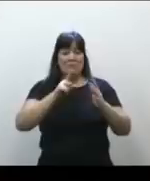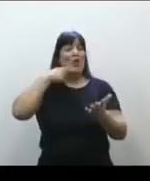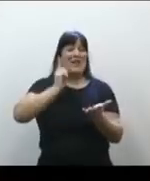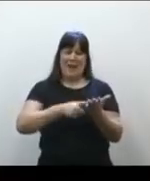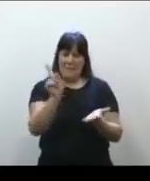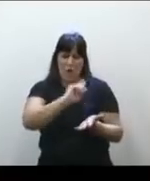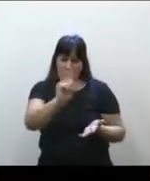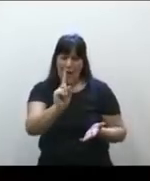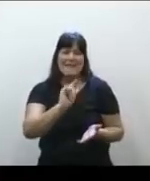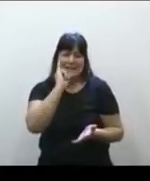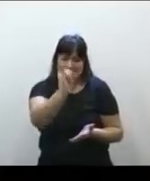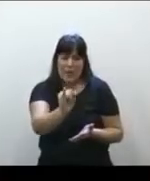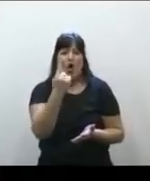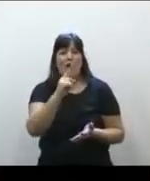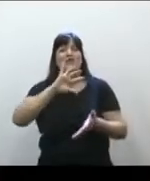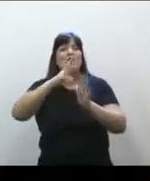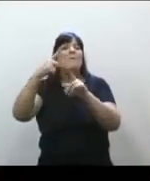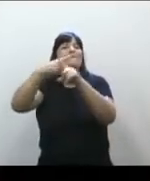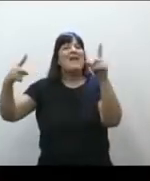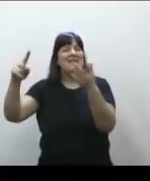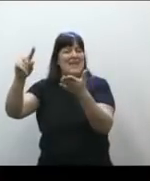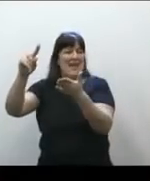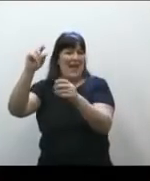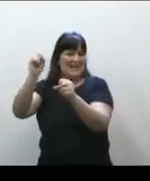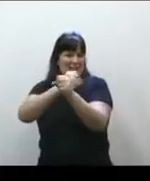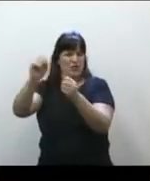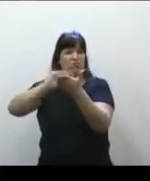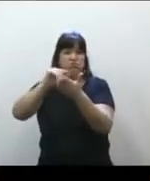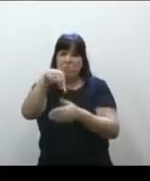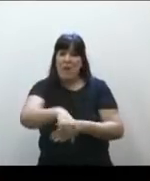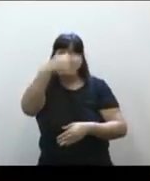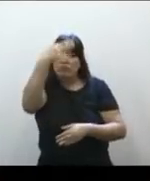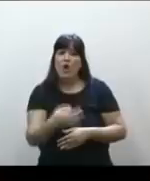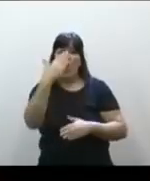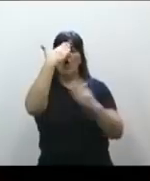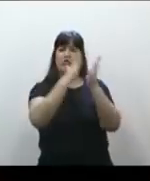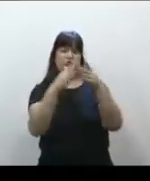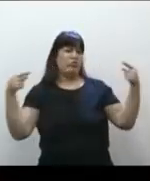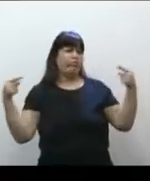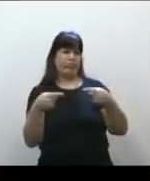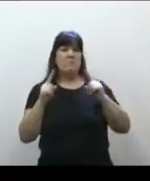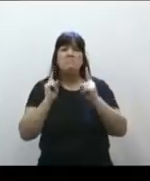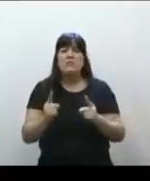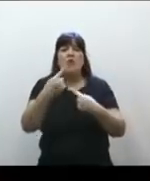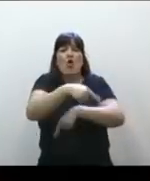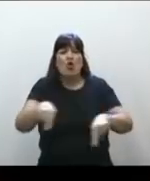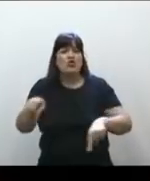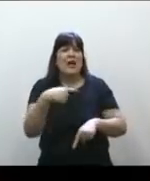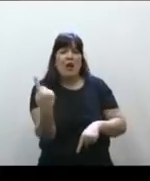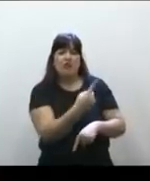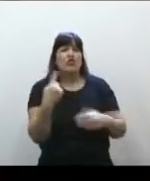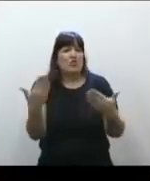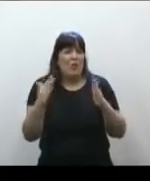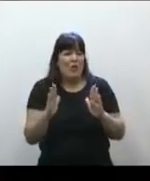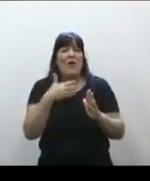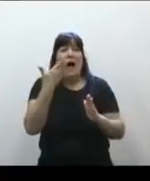es un dictamen, insisto, es una media sanción, es inconstitucional en términos de la competencia toda vez que